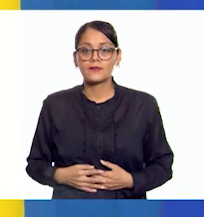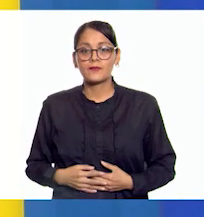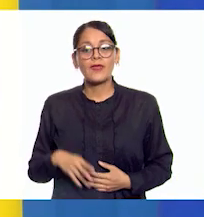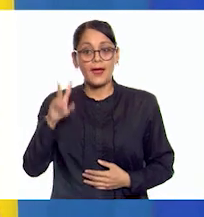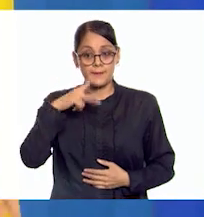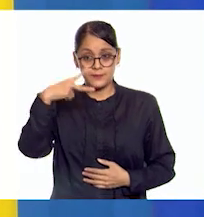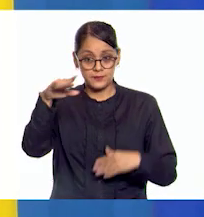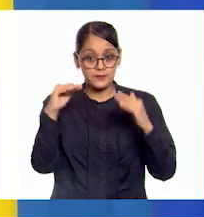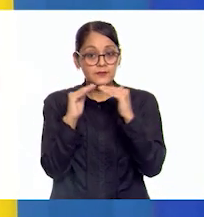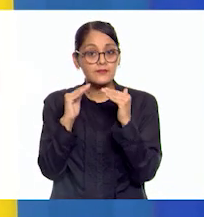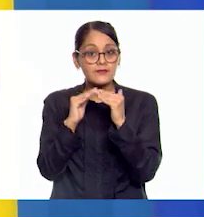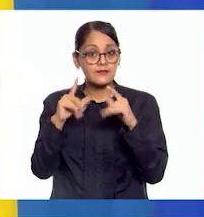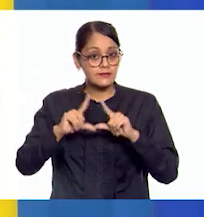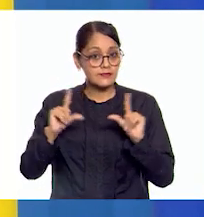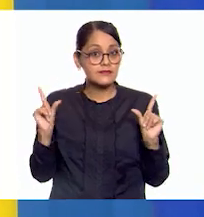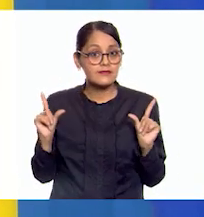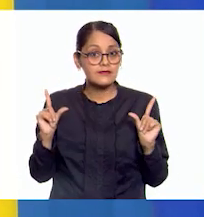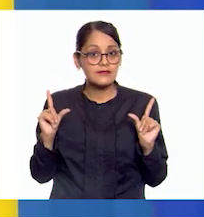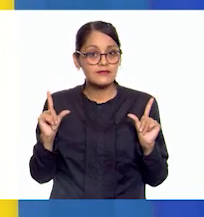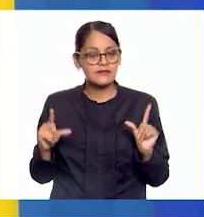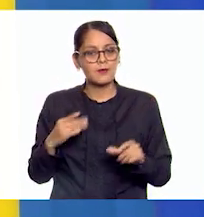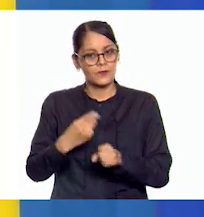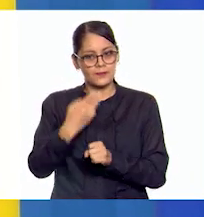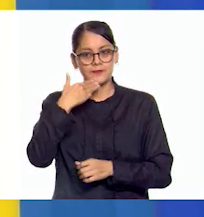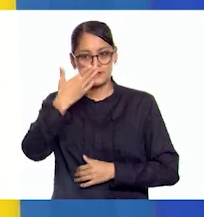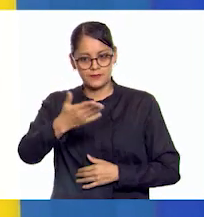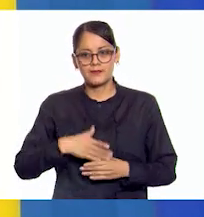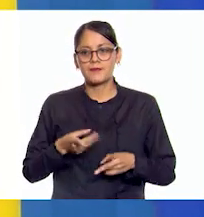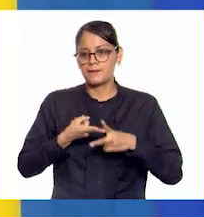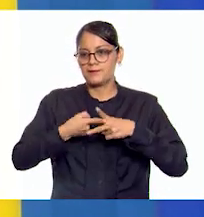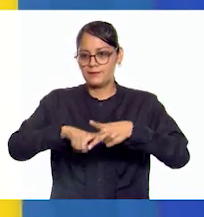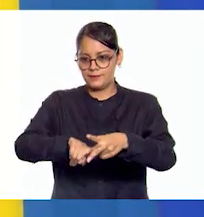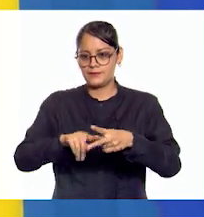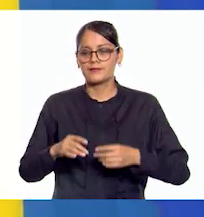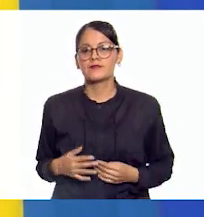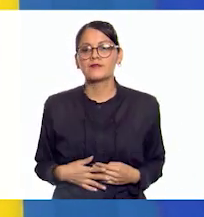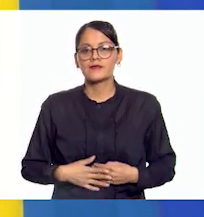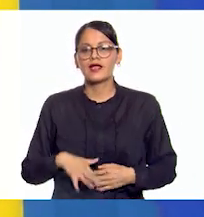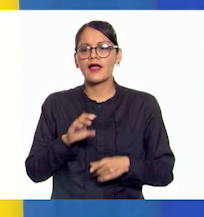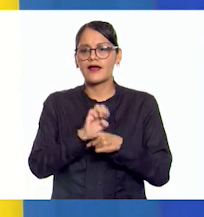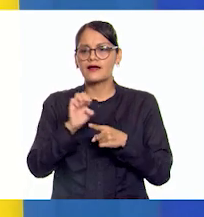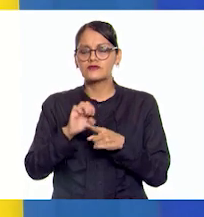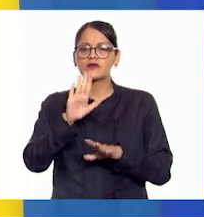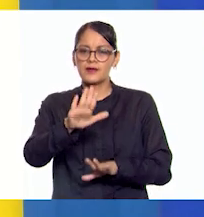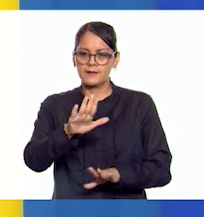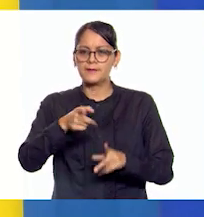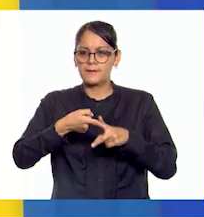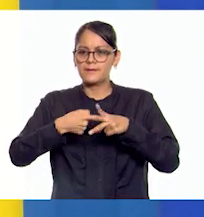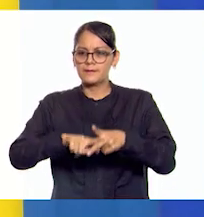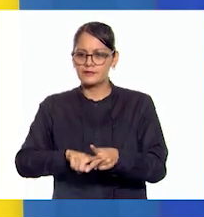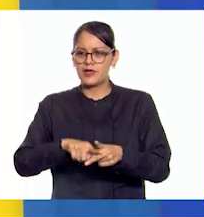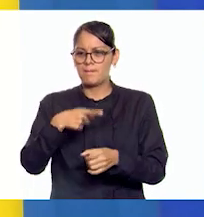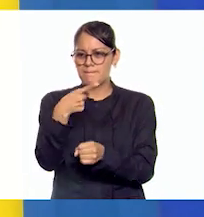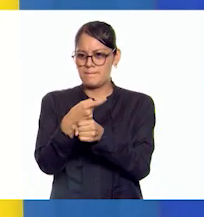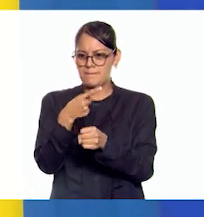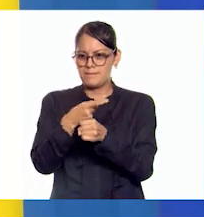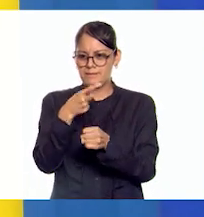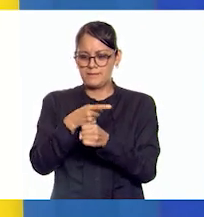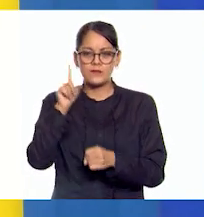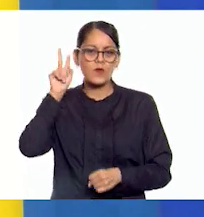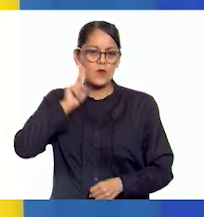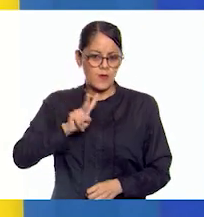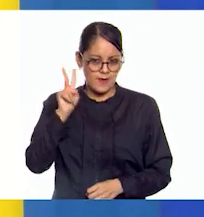Allá en casa, ¿están listos? Pues muy bien, comencemos. Entonces, vamos a empezar con nuestro primer reto.